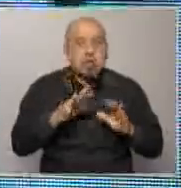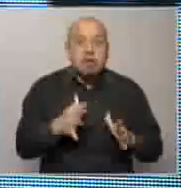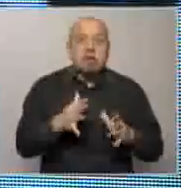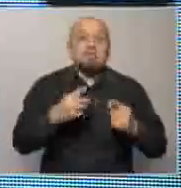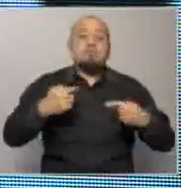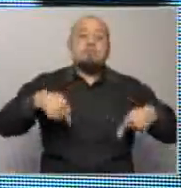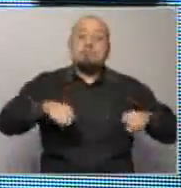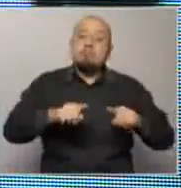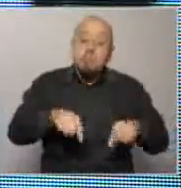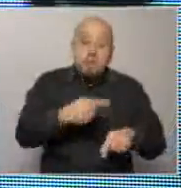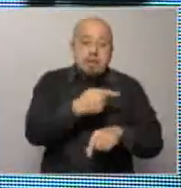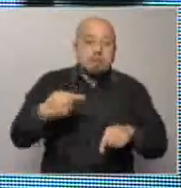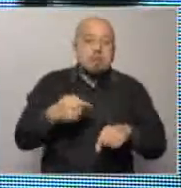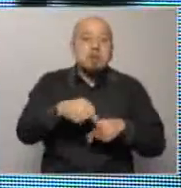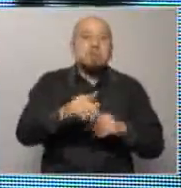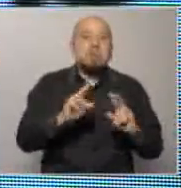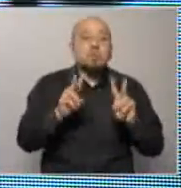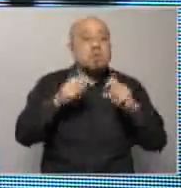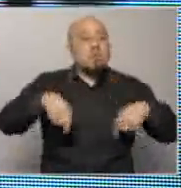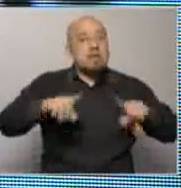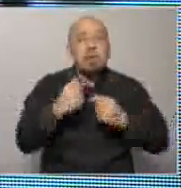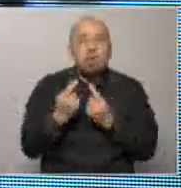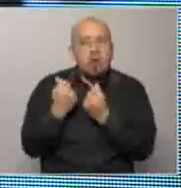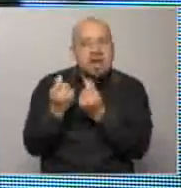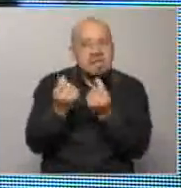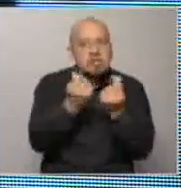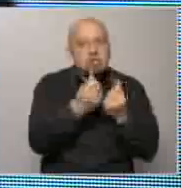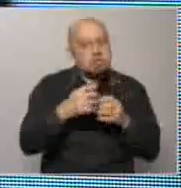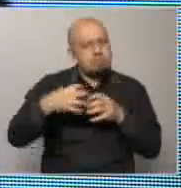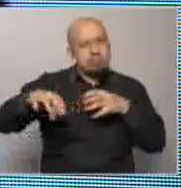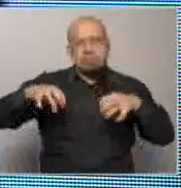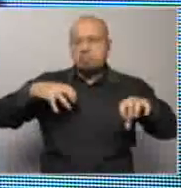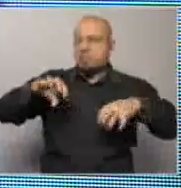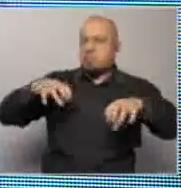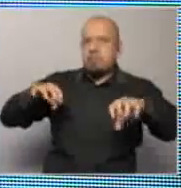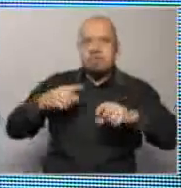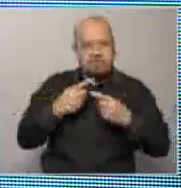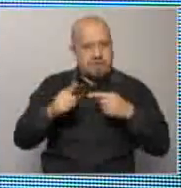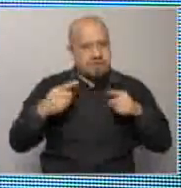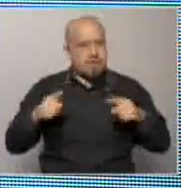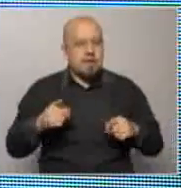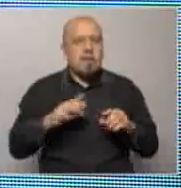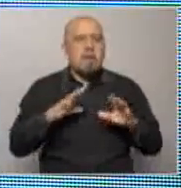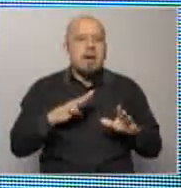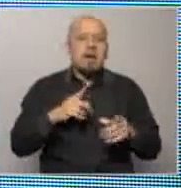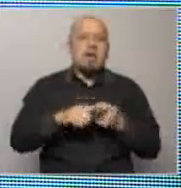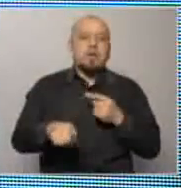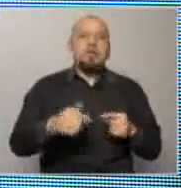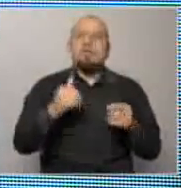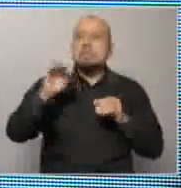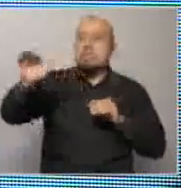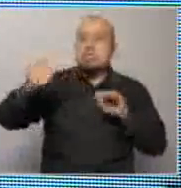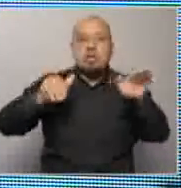que se viene desprendiendo en estas semanas, va a ser una baja del gasto bastante descentralizada. Creo que lo que se ha transmitido es que se le invitó a los